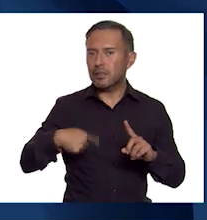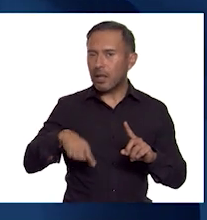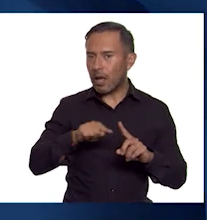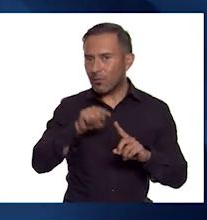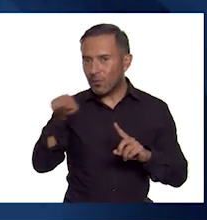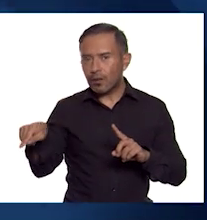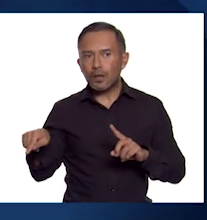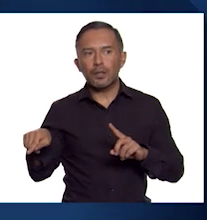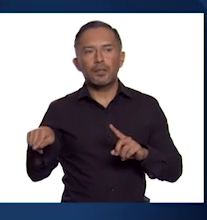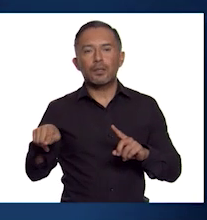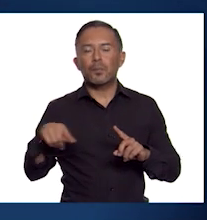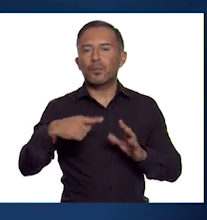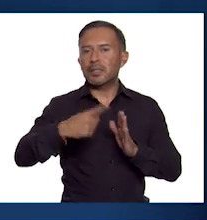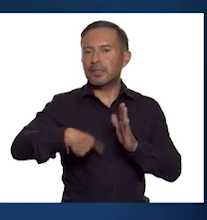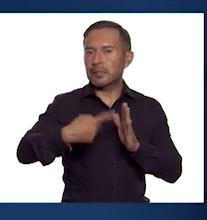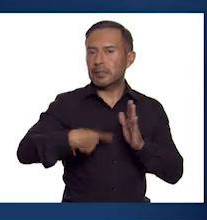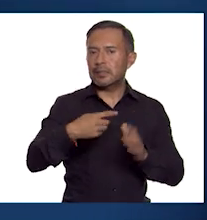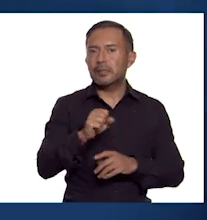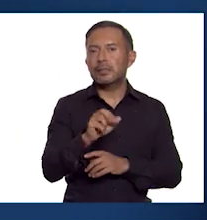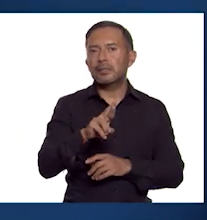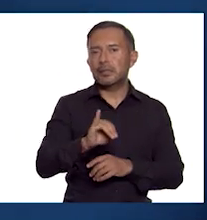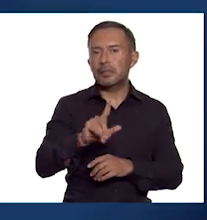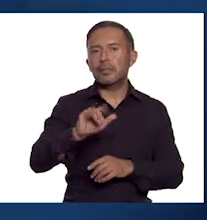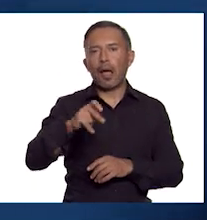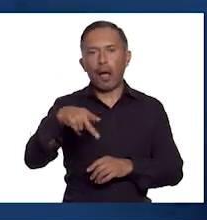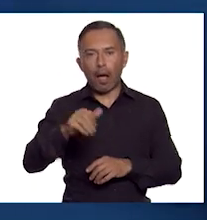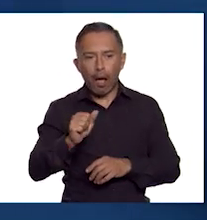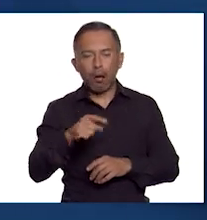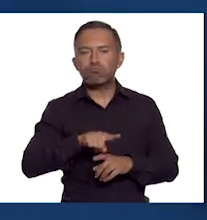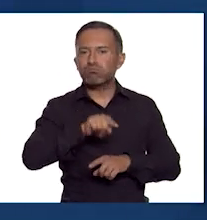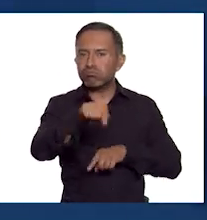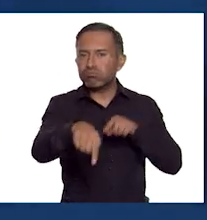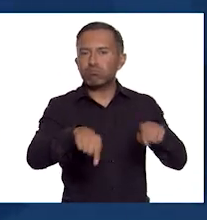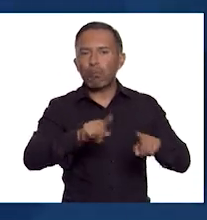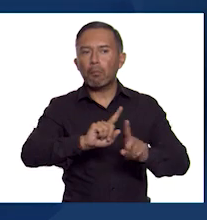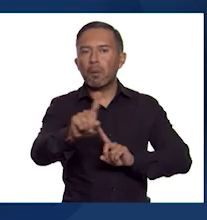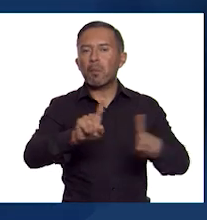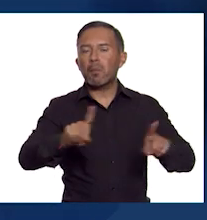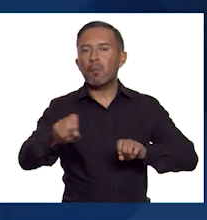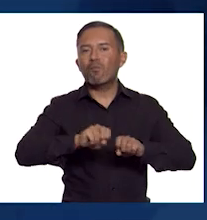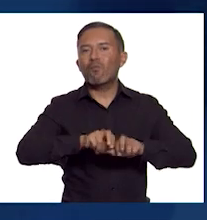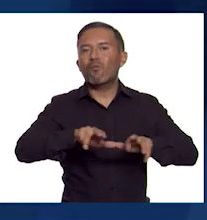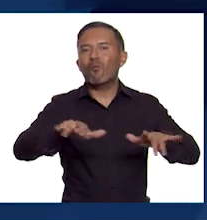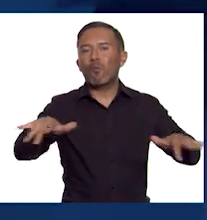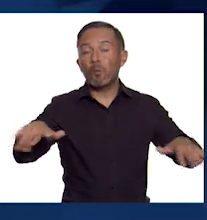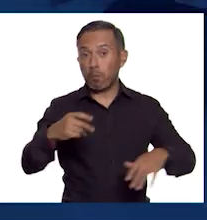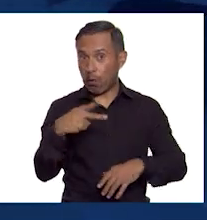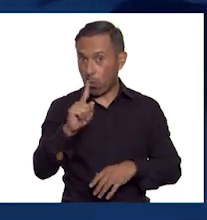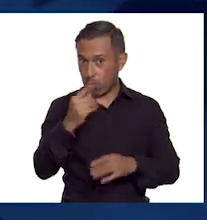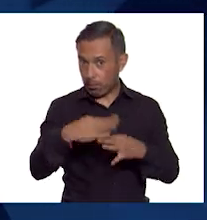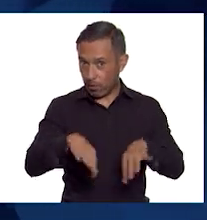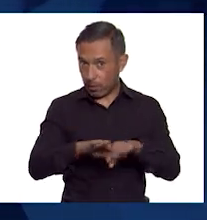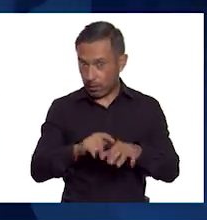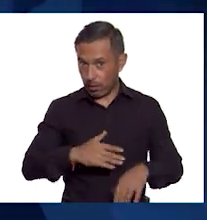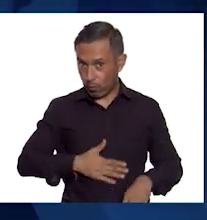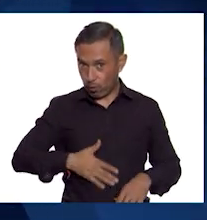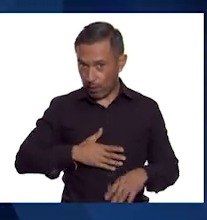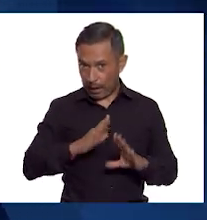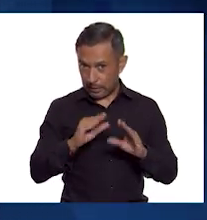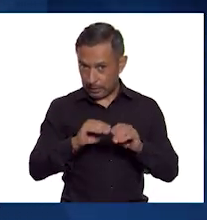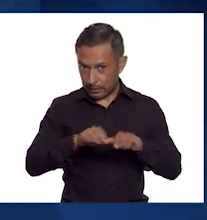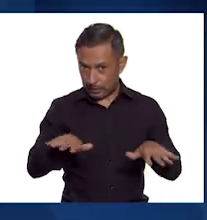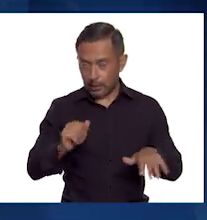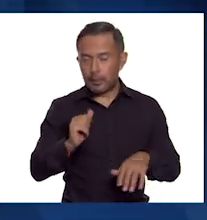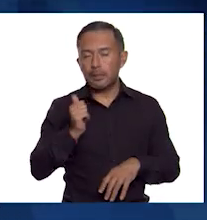a Sri Lanka y demás. Pero algo importante para la difusión del budismo ocurre en el siglo tres antes de